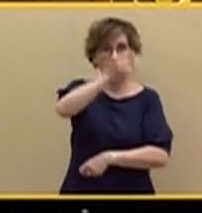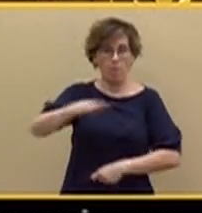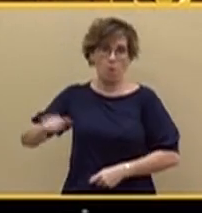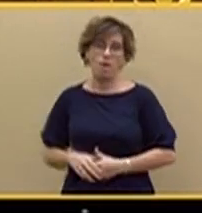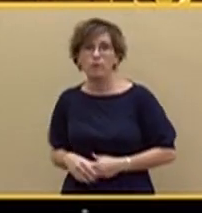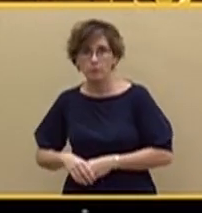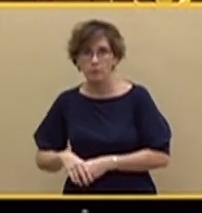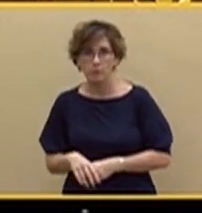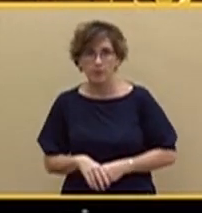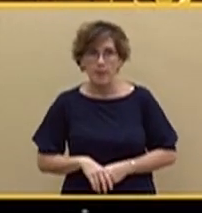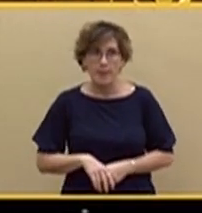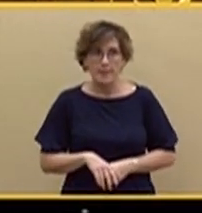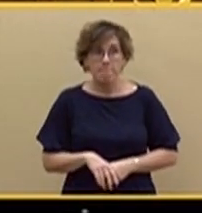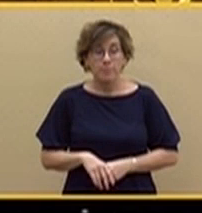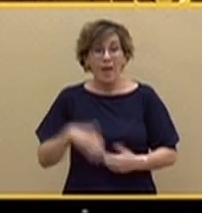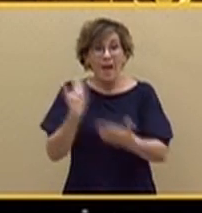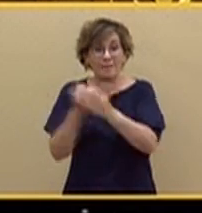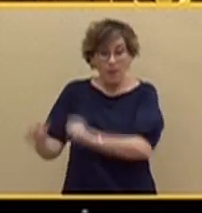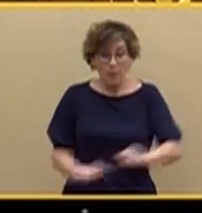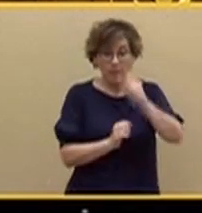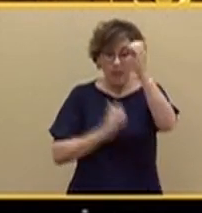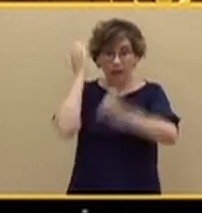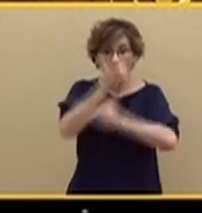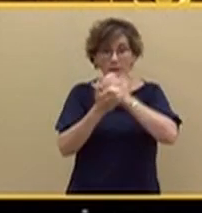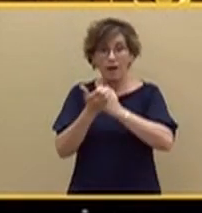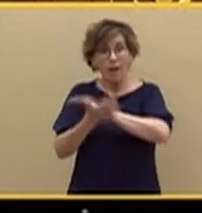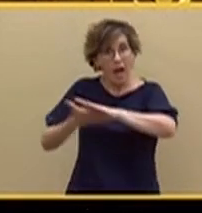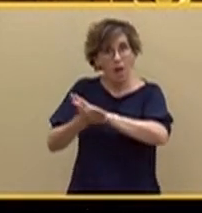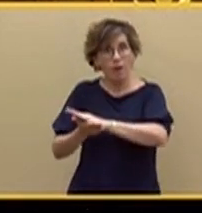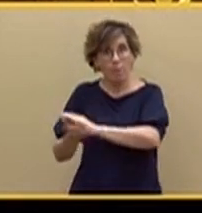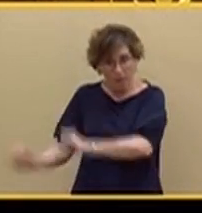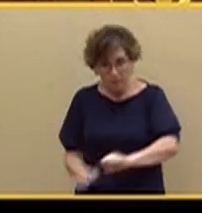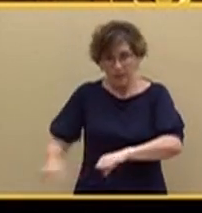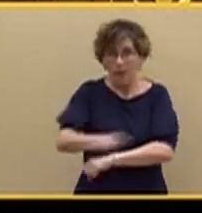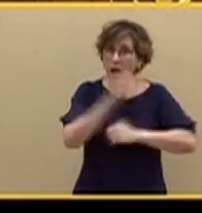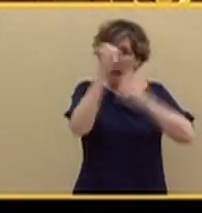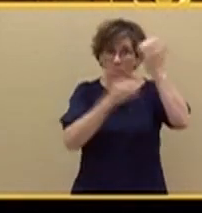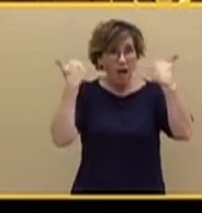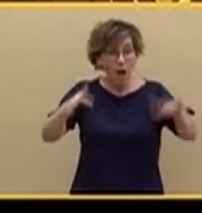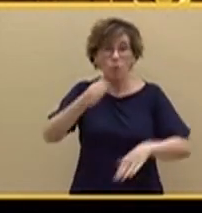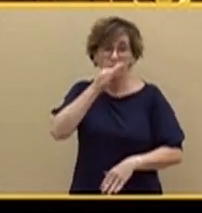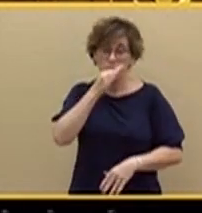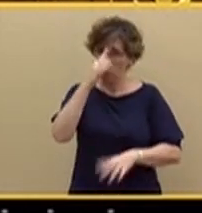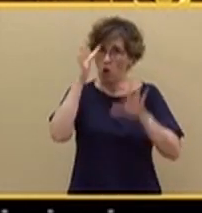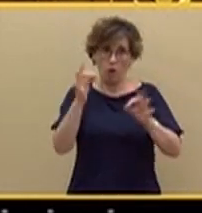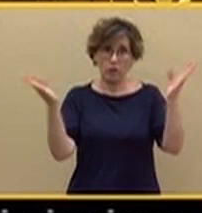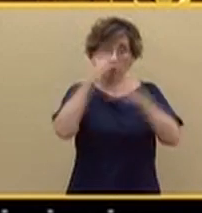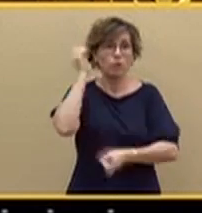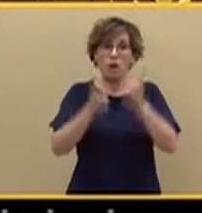realidad, ni siquiera los animalistas hablan en nombre de los animales, a pesar de su discurso tan irracional y tan totalitario.